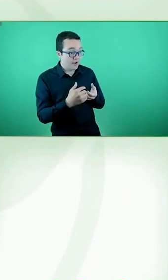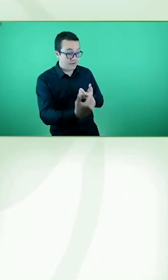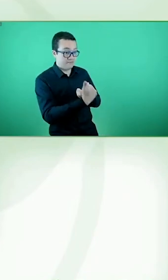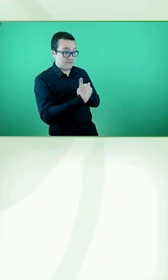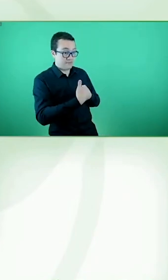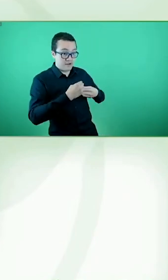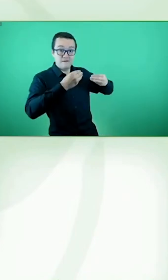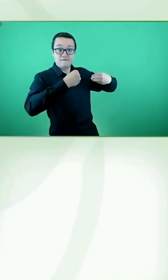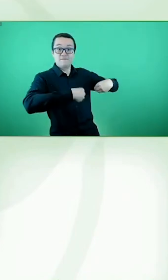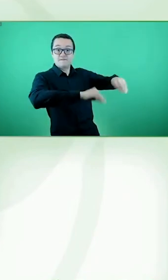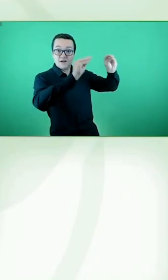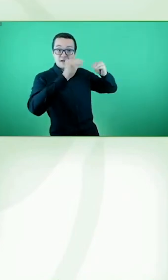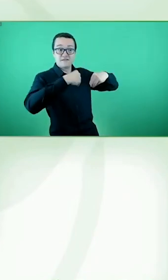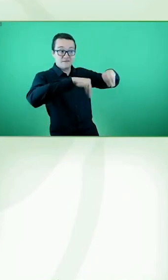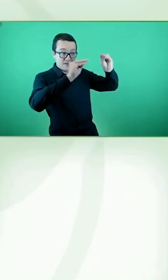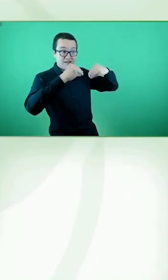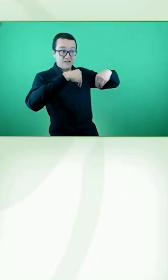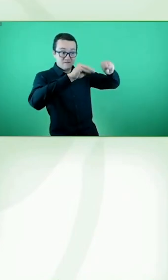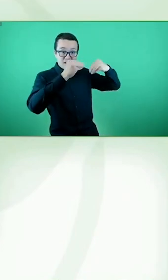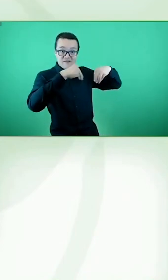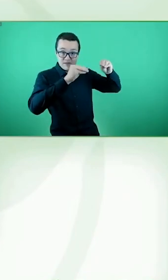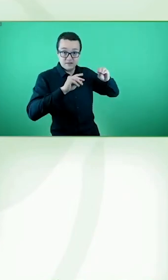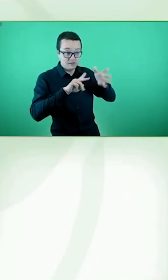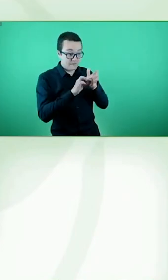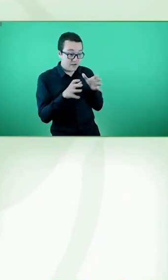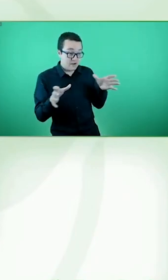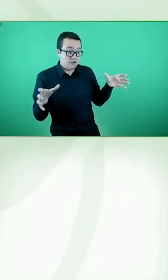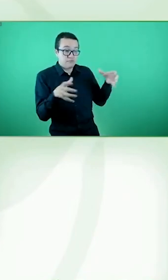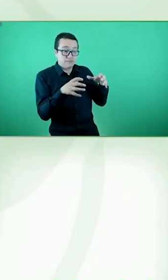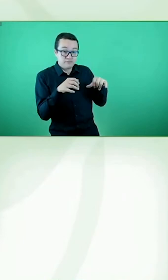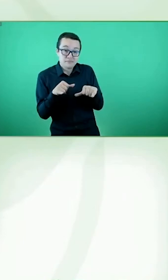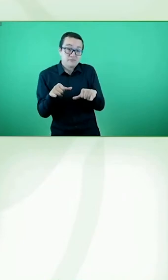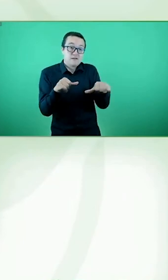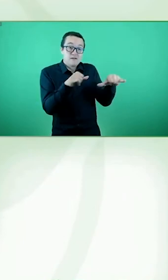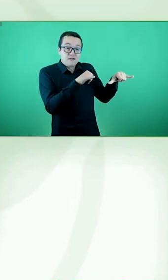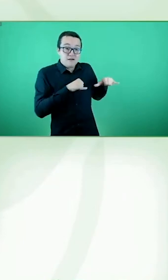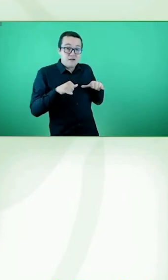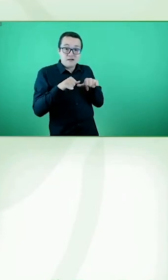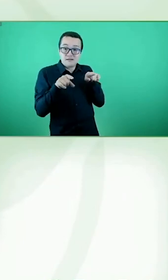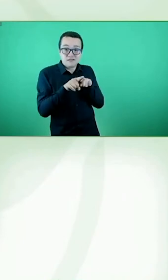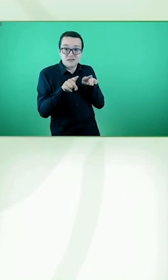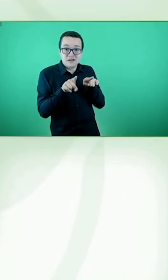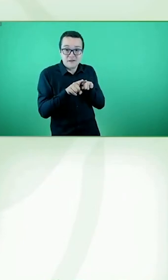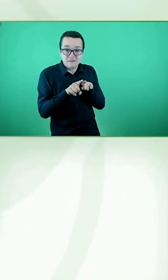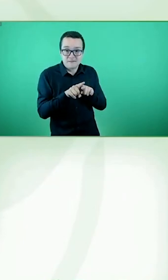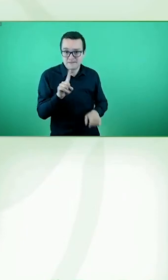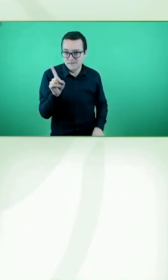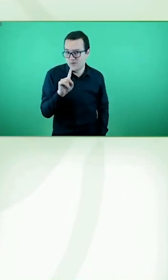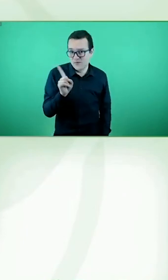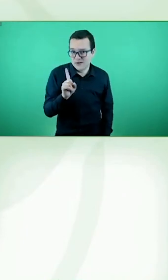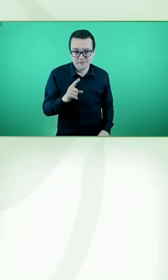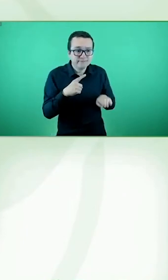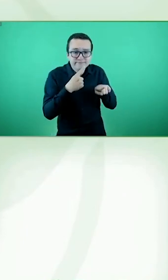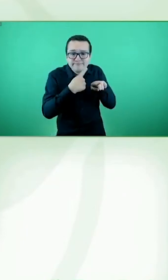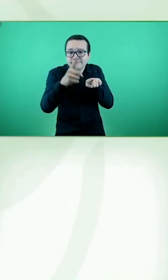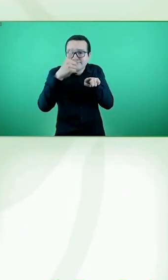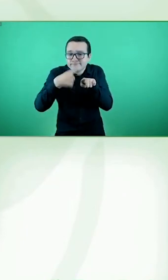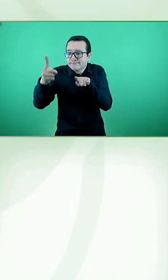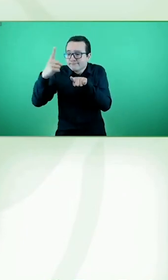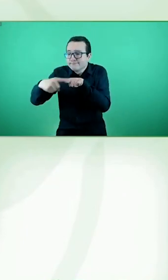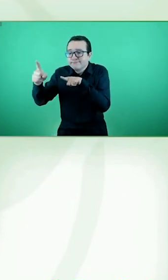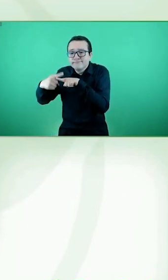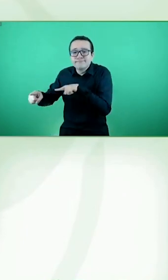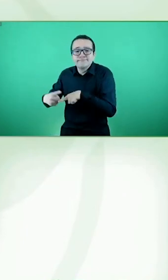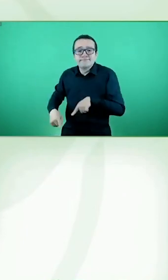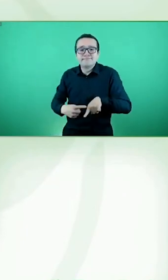la misma facilidad de uso, la misma utilidad de cada uno de los productos, sino que hacemos usos diversos. Si os fijáis, las personas que estáis sentadas